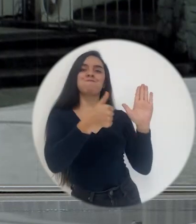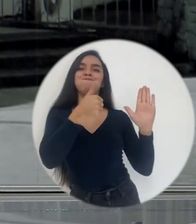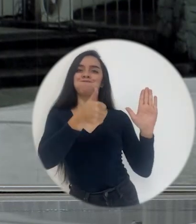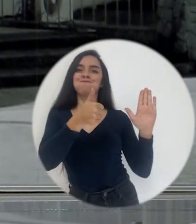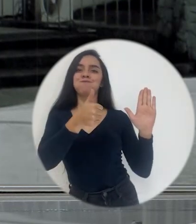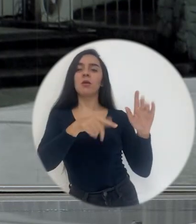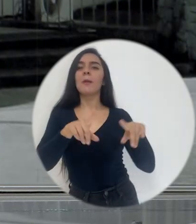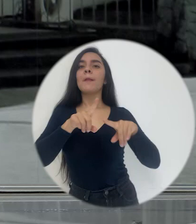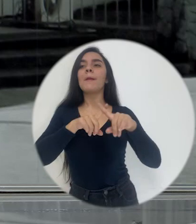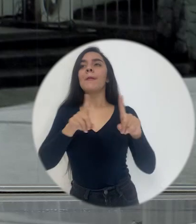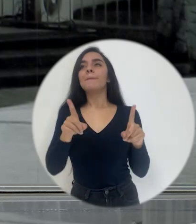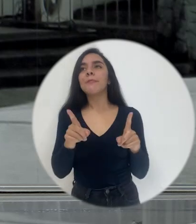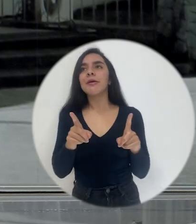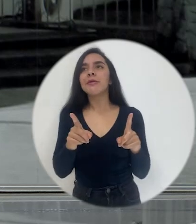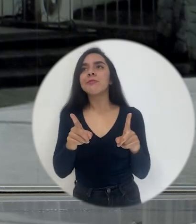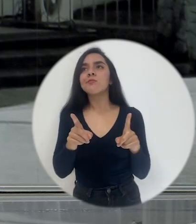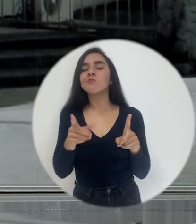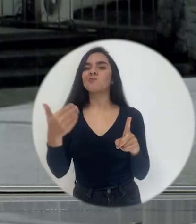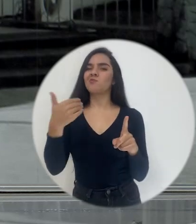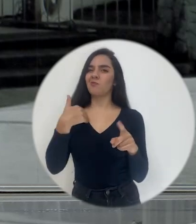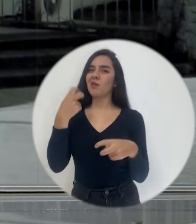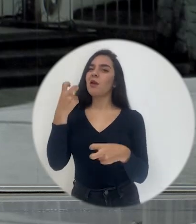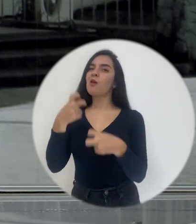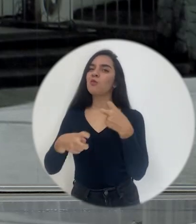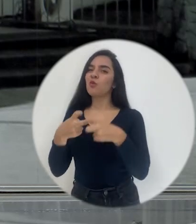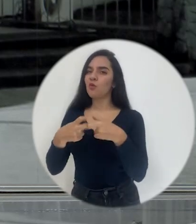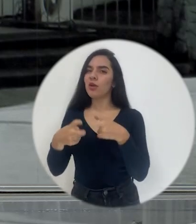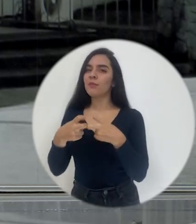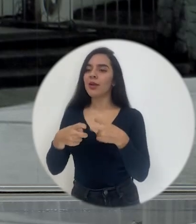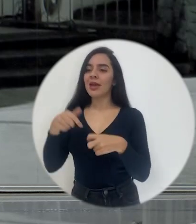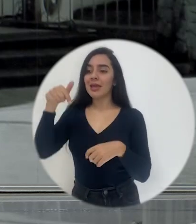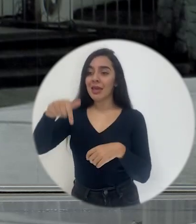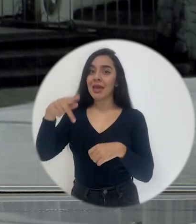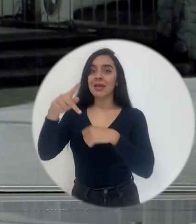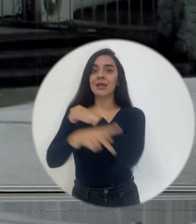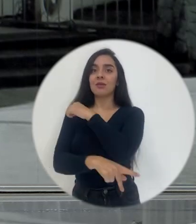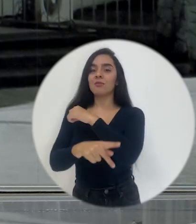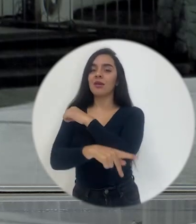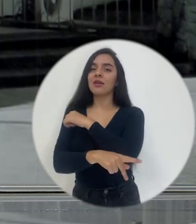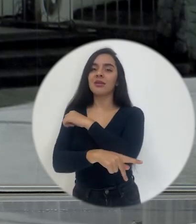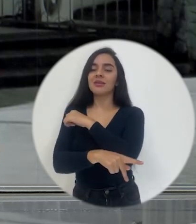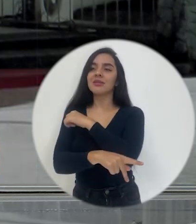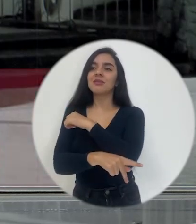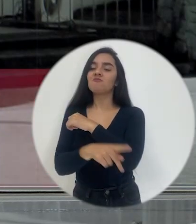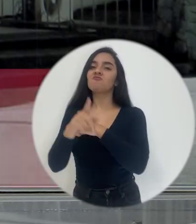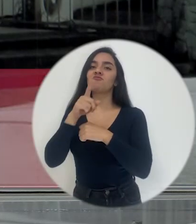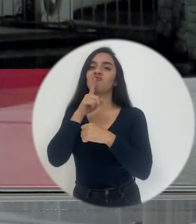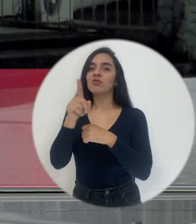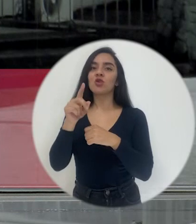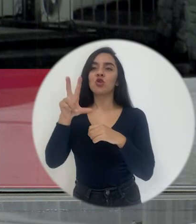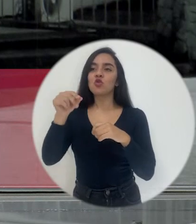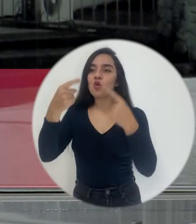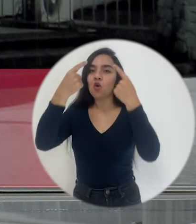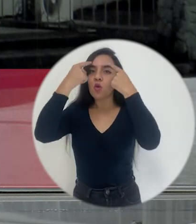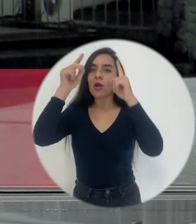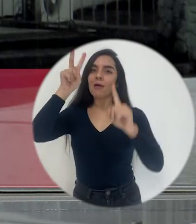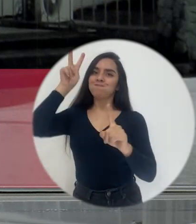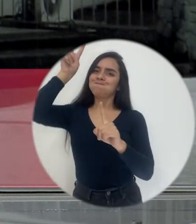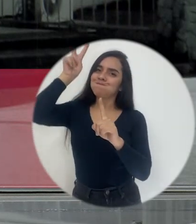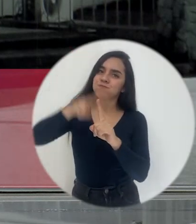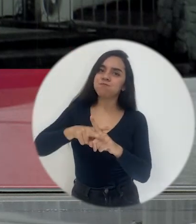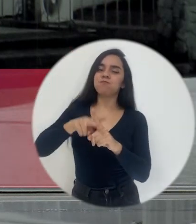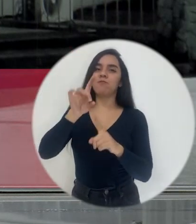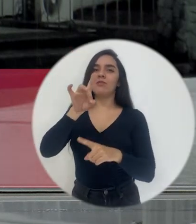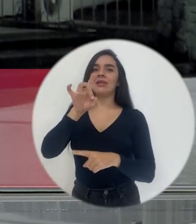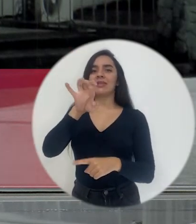pero sí hemos tenido, tal vez, problemas en que en el país no se ha aterrizado en un 100%. Después, si